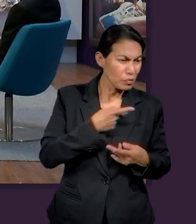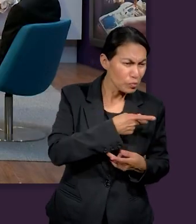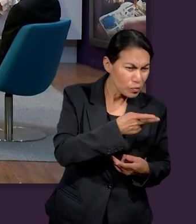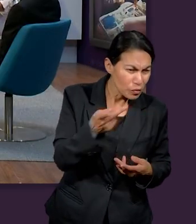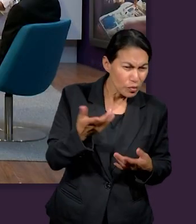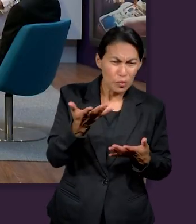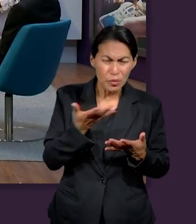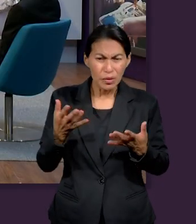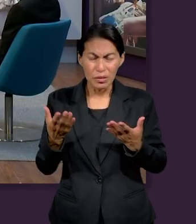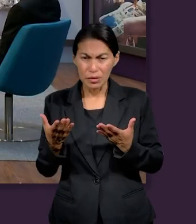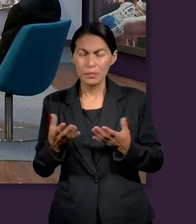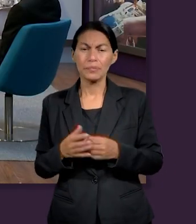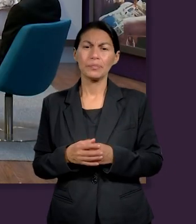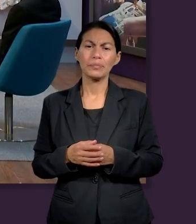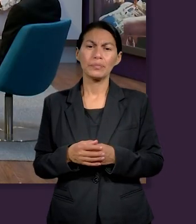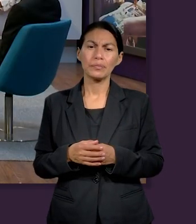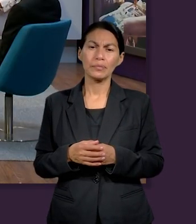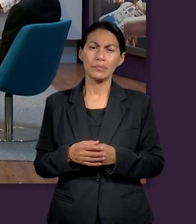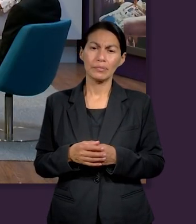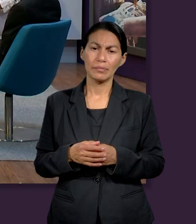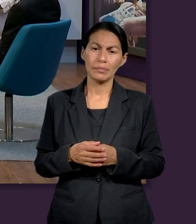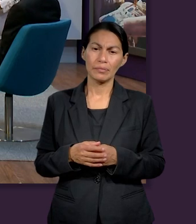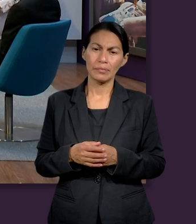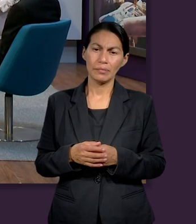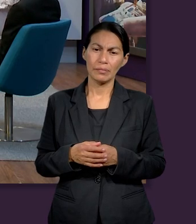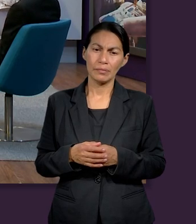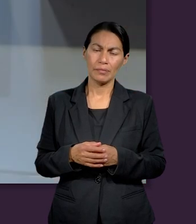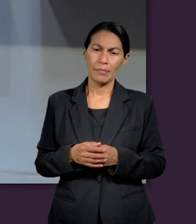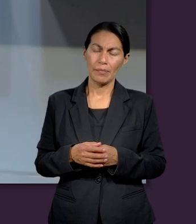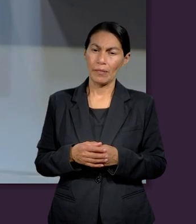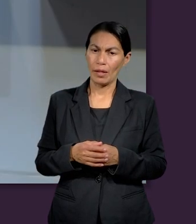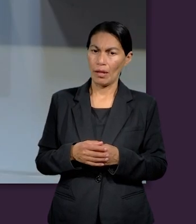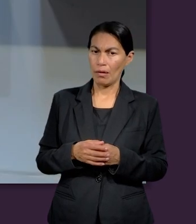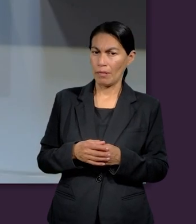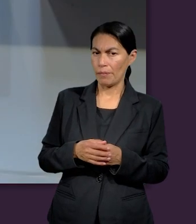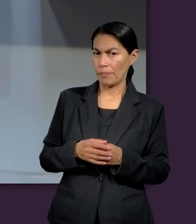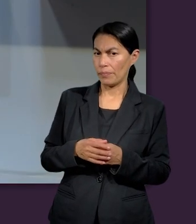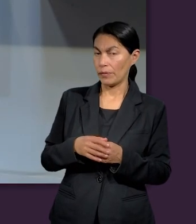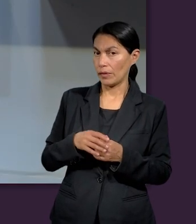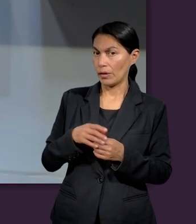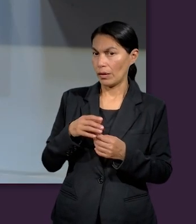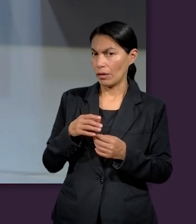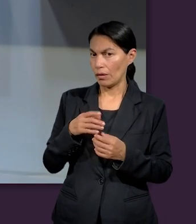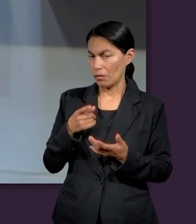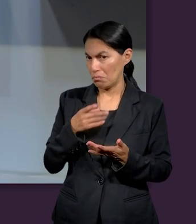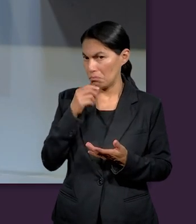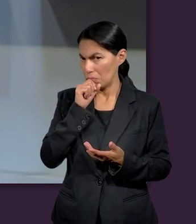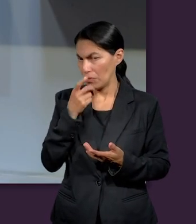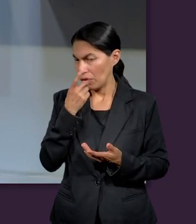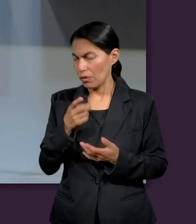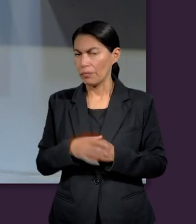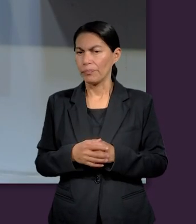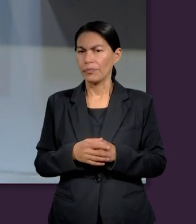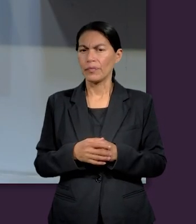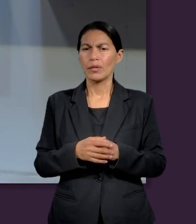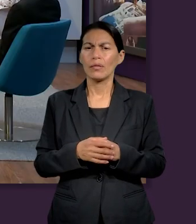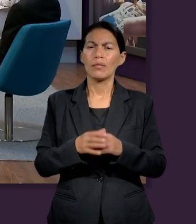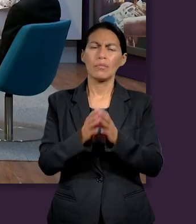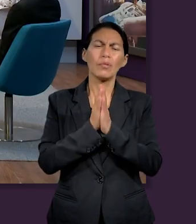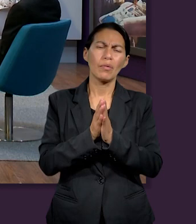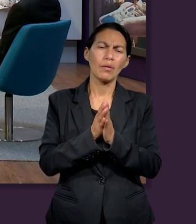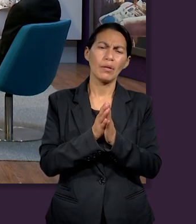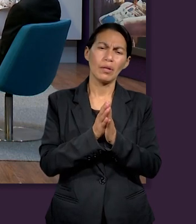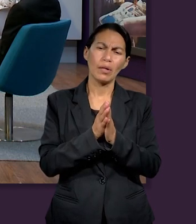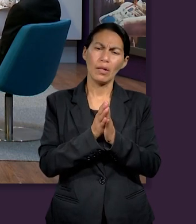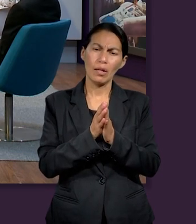los pobres es lo que él mismo dijo acerca de su experiencia y voy a pedirle a Aileen